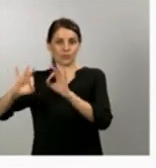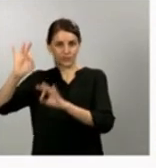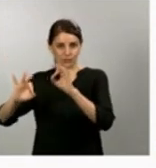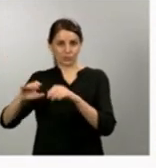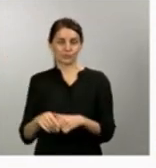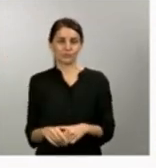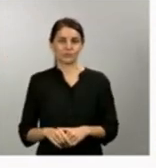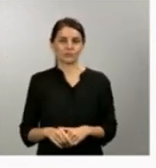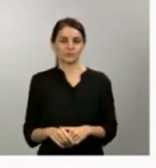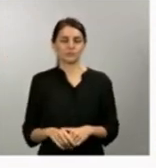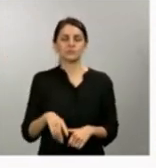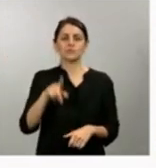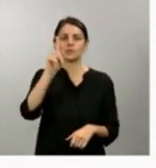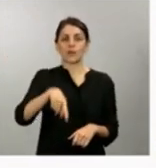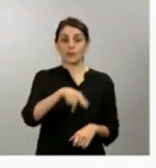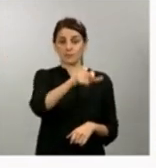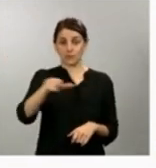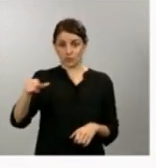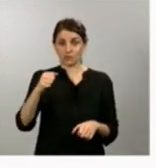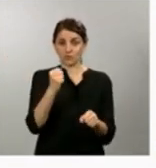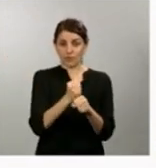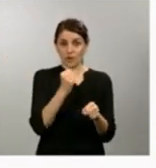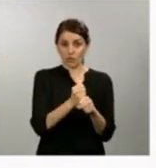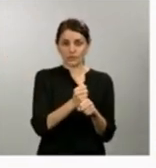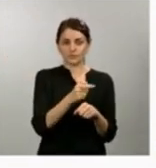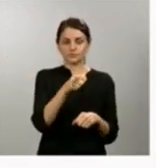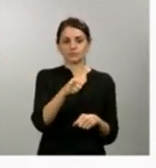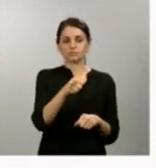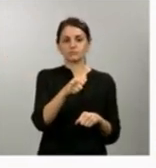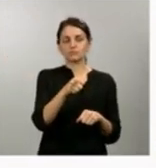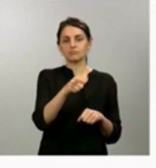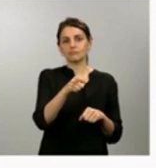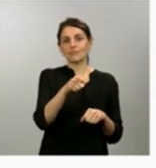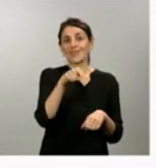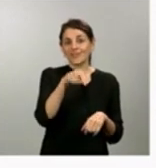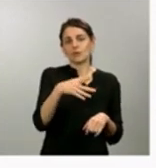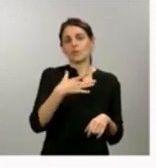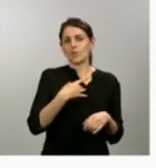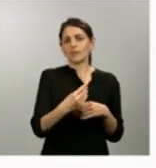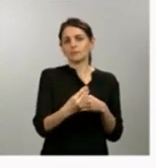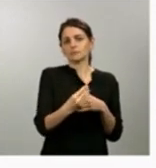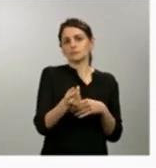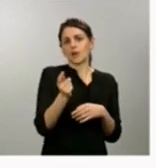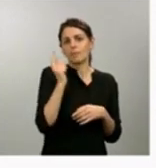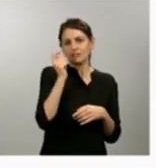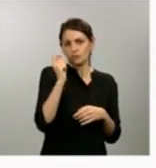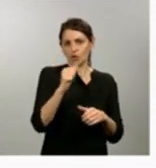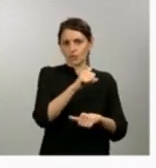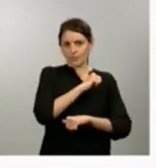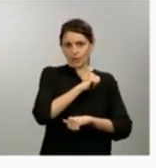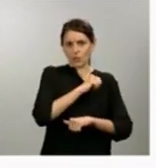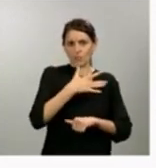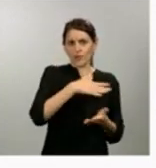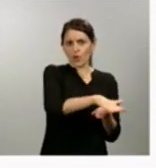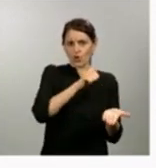la ministra Díaz, podrán cobrar la prestación de desempleo aunque no hayan cotizado el periodo mínimo y no se considera el periodo